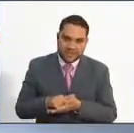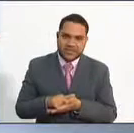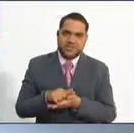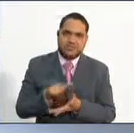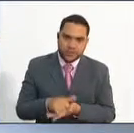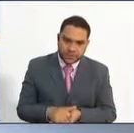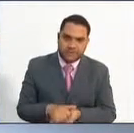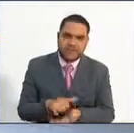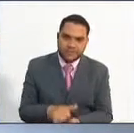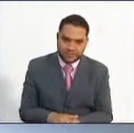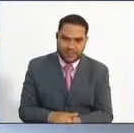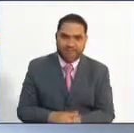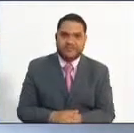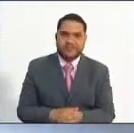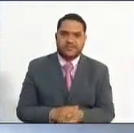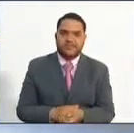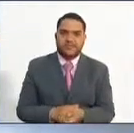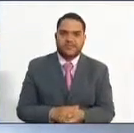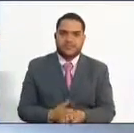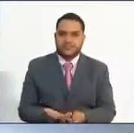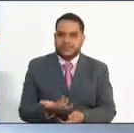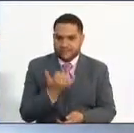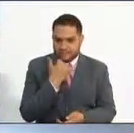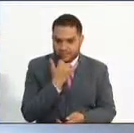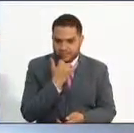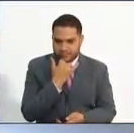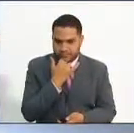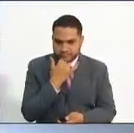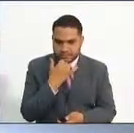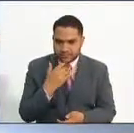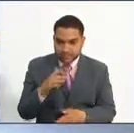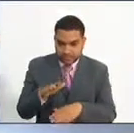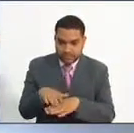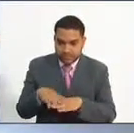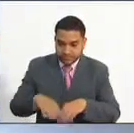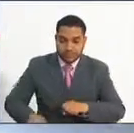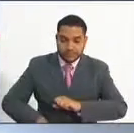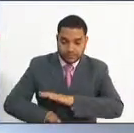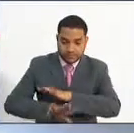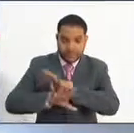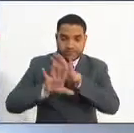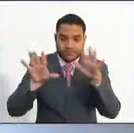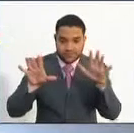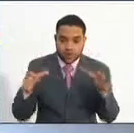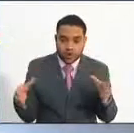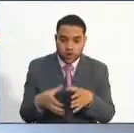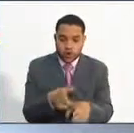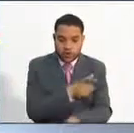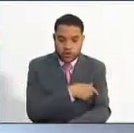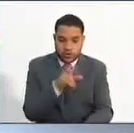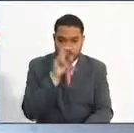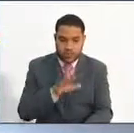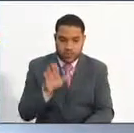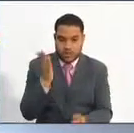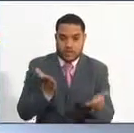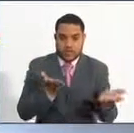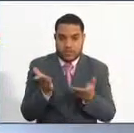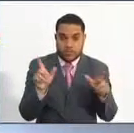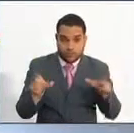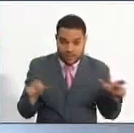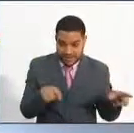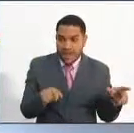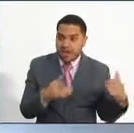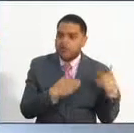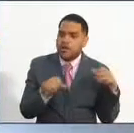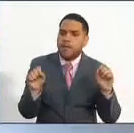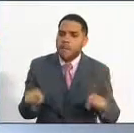aspirantes en este sentido. Sea lo primero aclarar que la Comisión Nacional de Servicio Civil no es la que